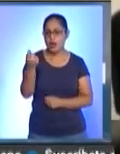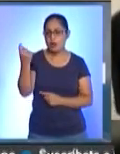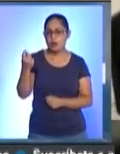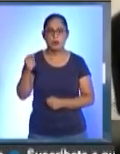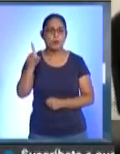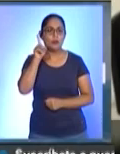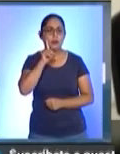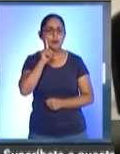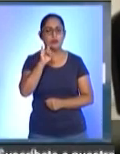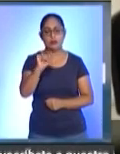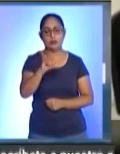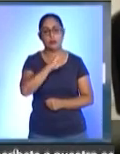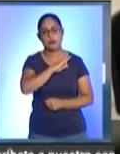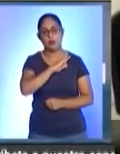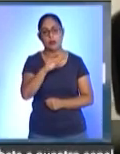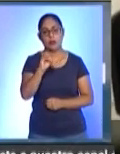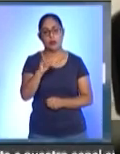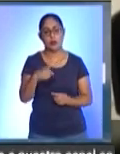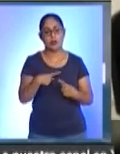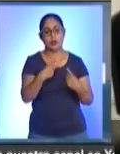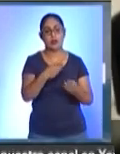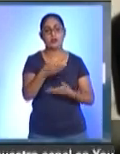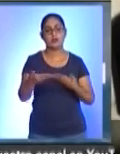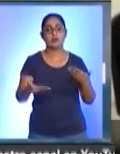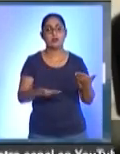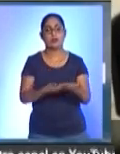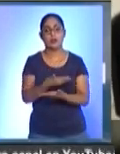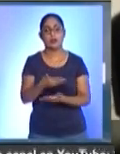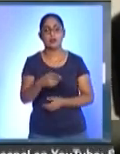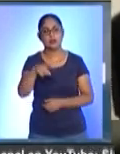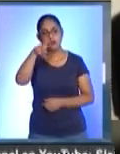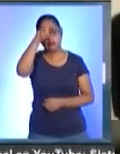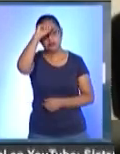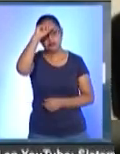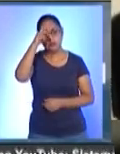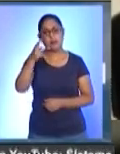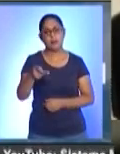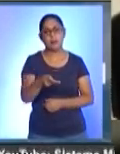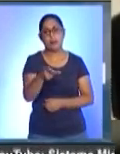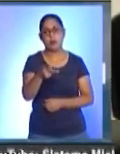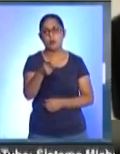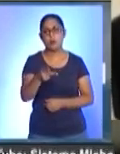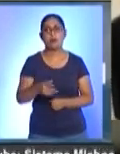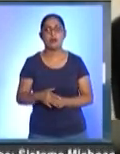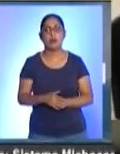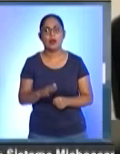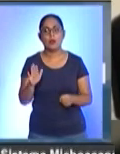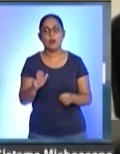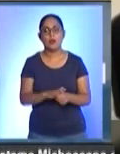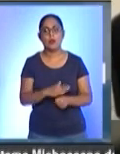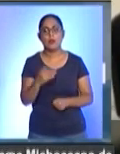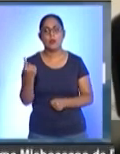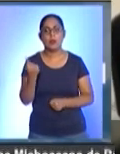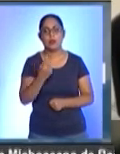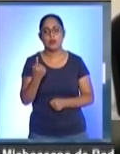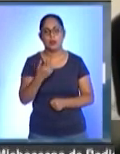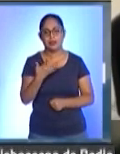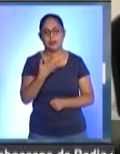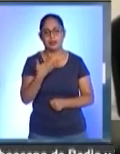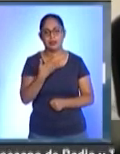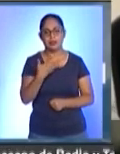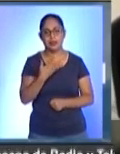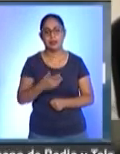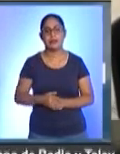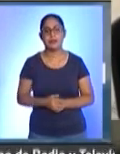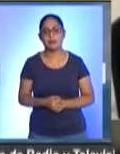les da una posibilidad de acercarse a un servicio, que les da una posibilidad de preguntar porque pues es la voz la que está del otro